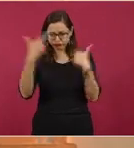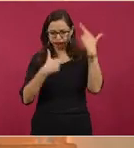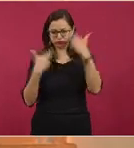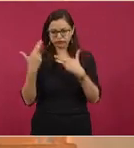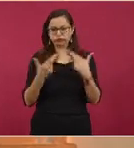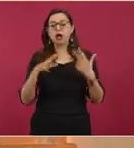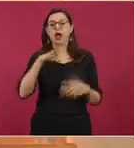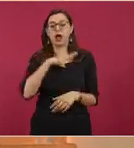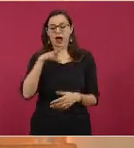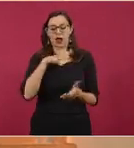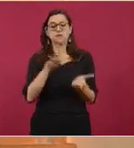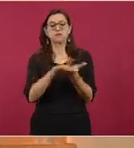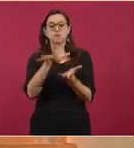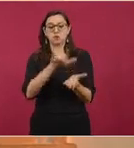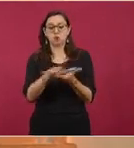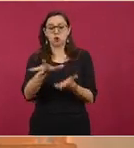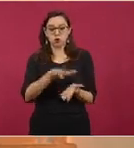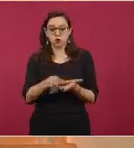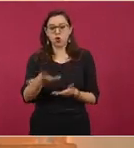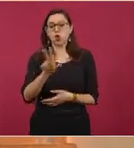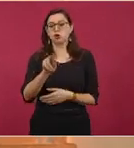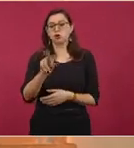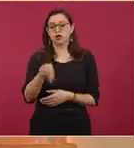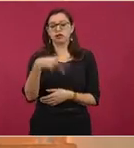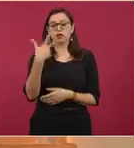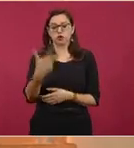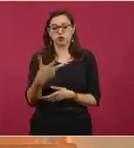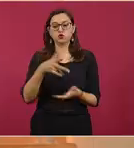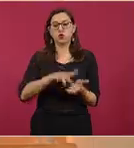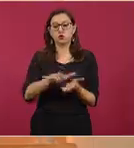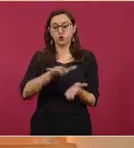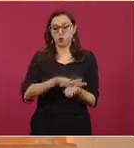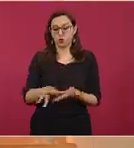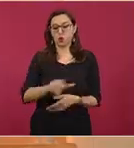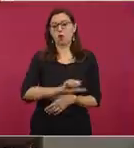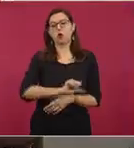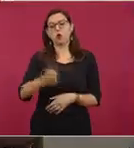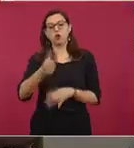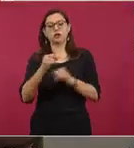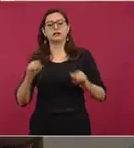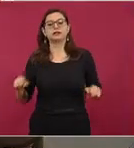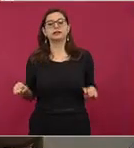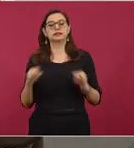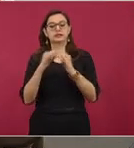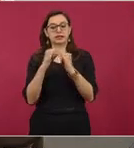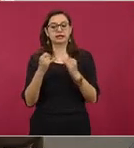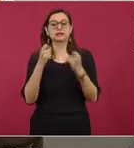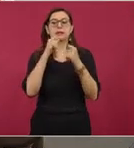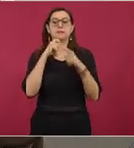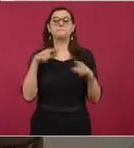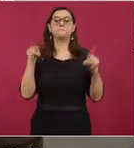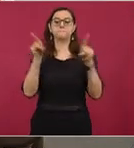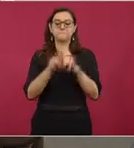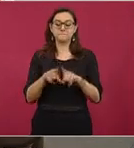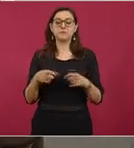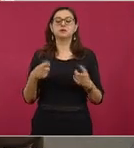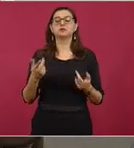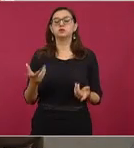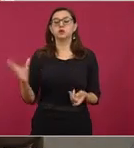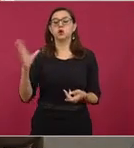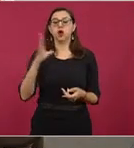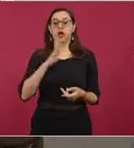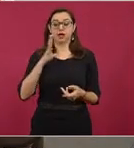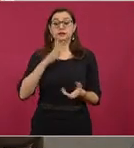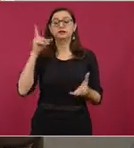aproximación a la población, se han dado 88 apoyos, apoyos a otras dependencias. En plataformas también tenemos esas